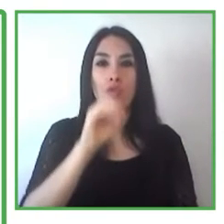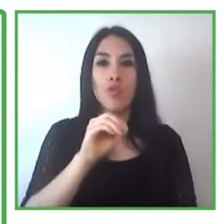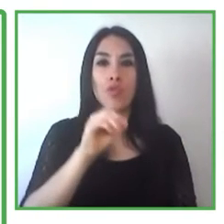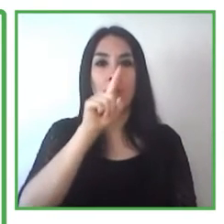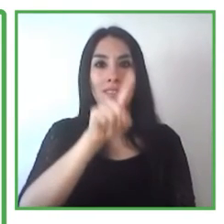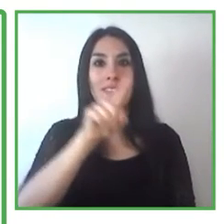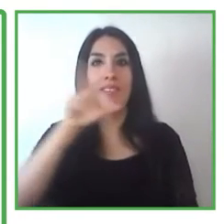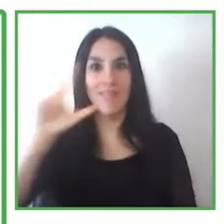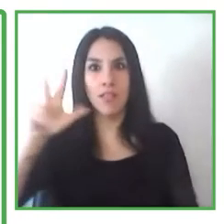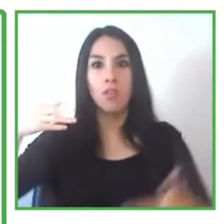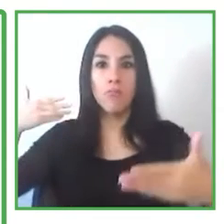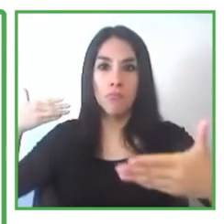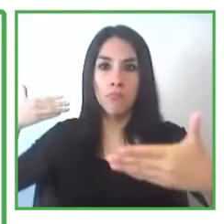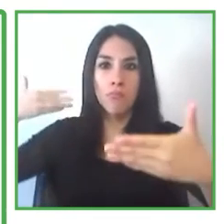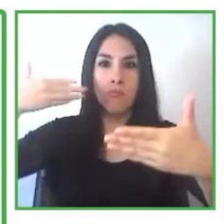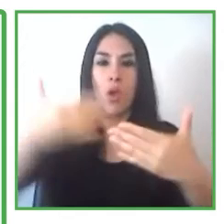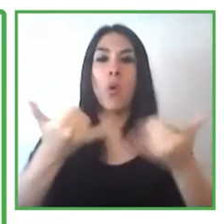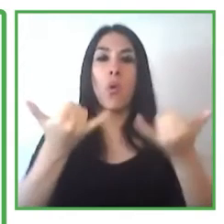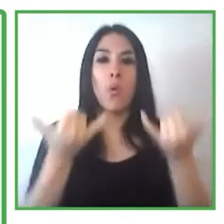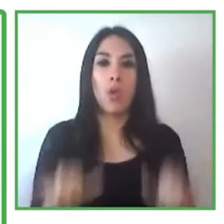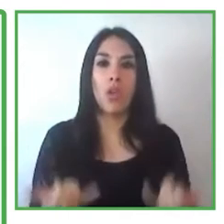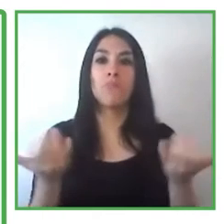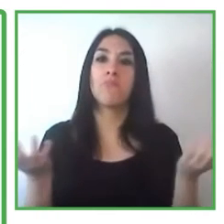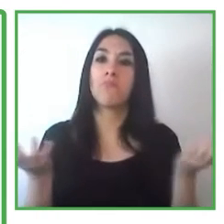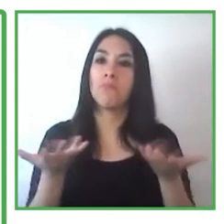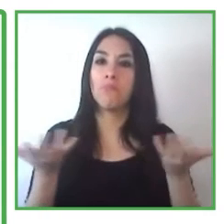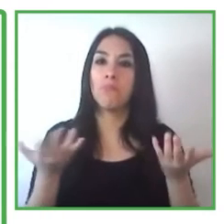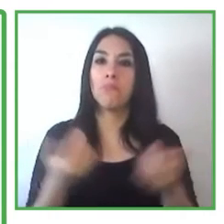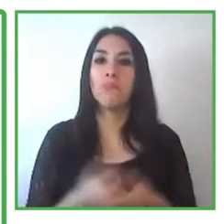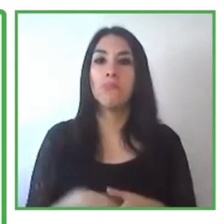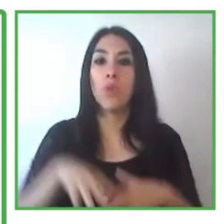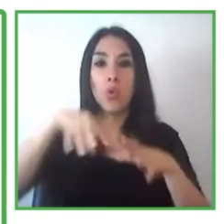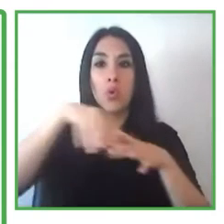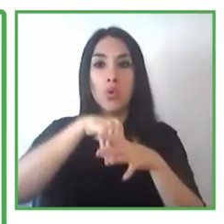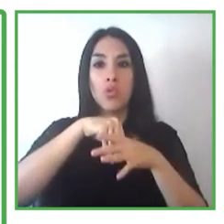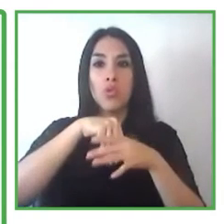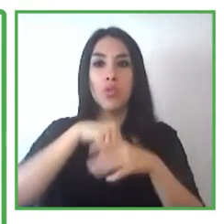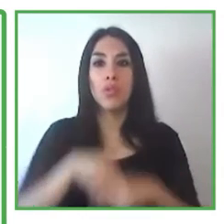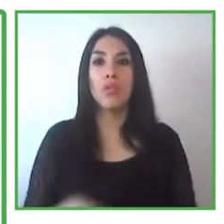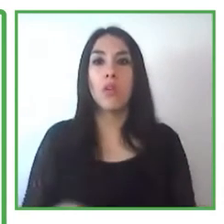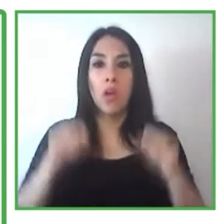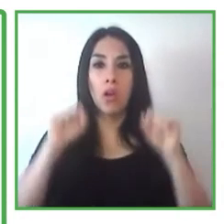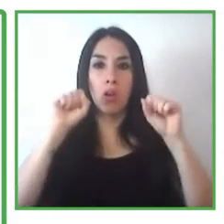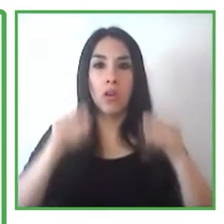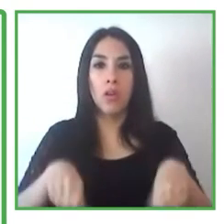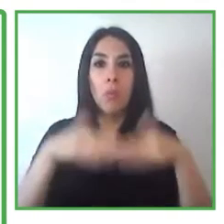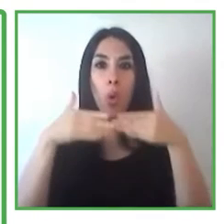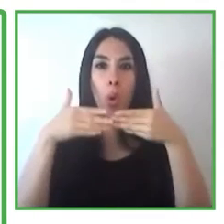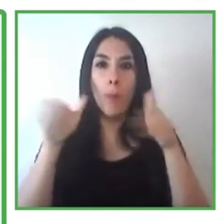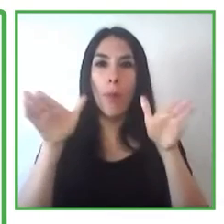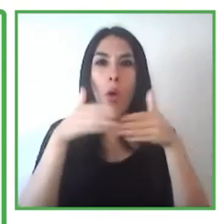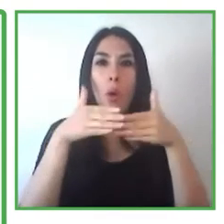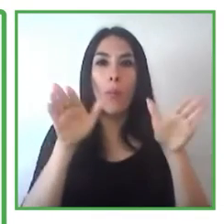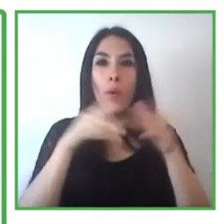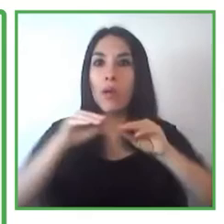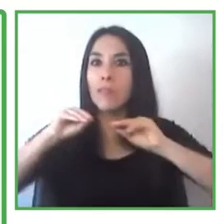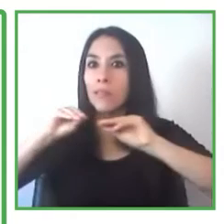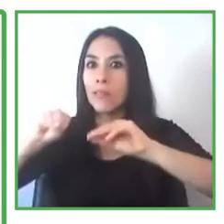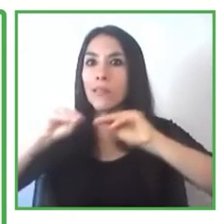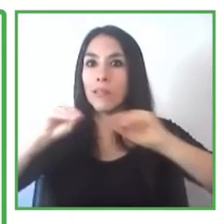de la modalidad inclusiva es precisamente poder abrir espacios de capacitación técnica y